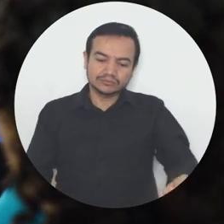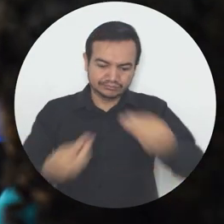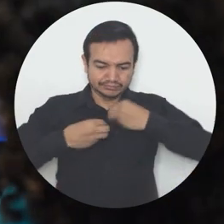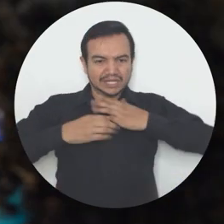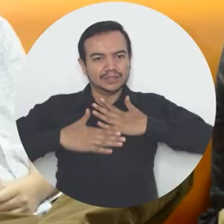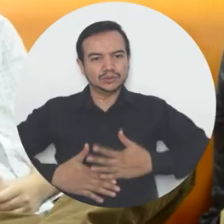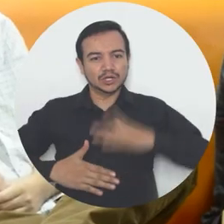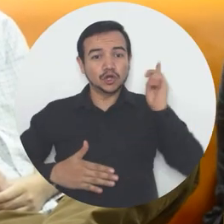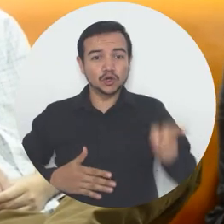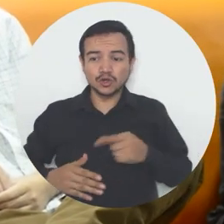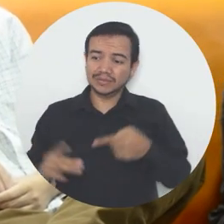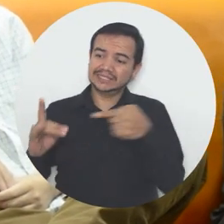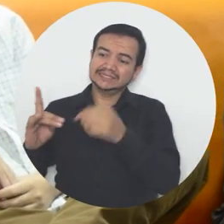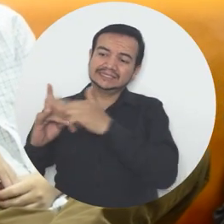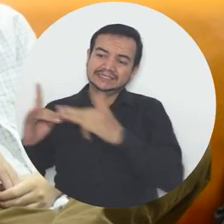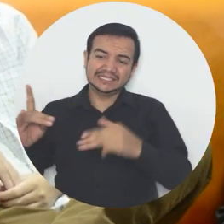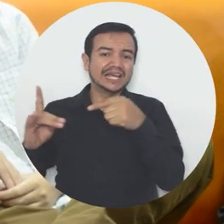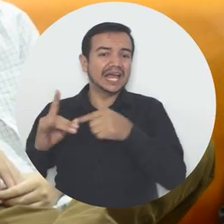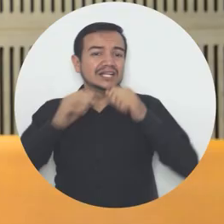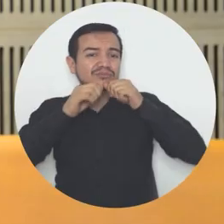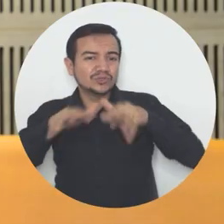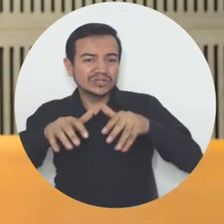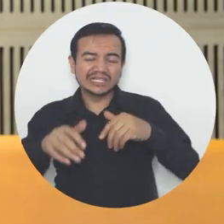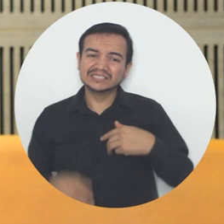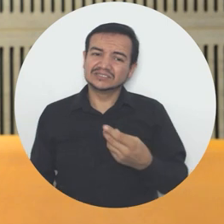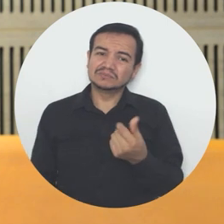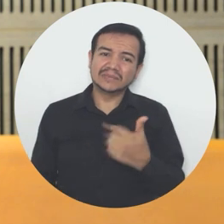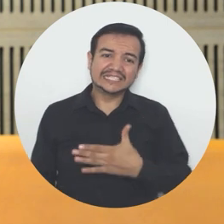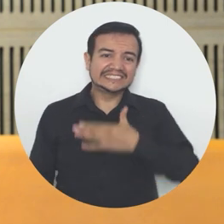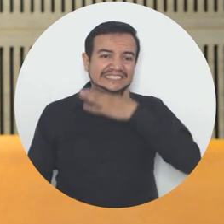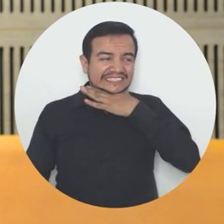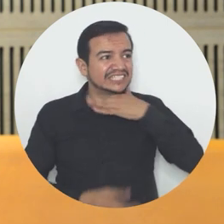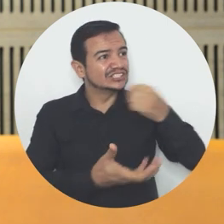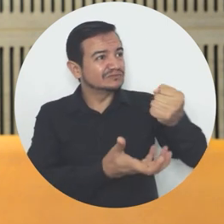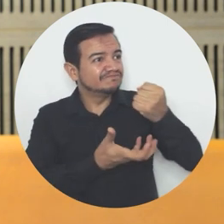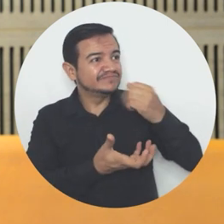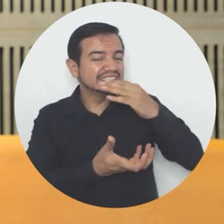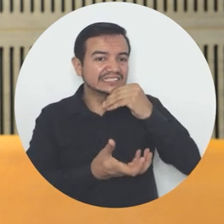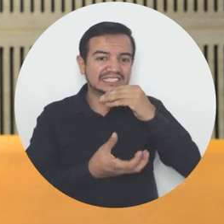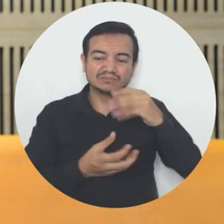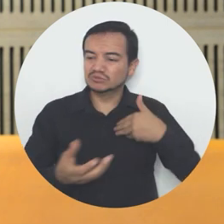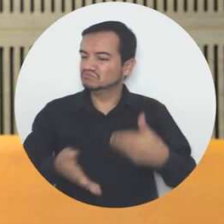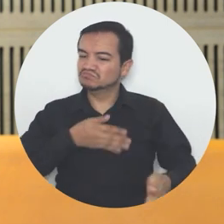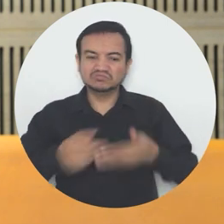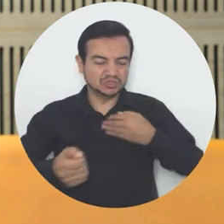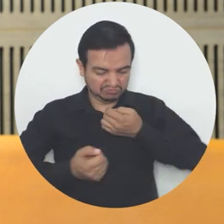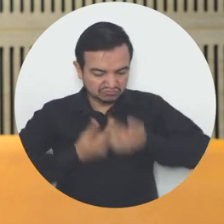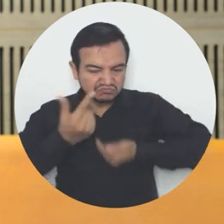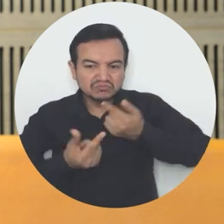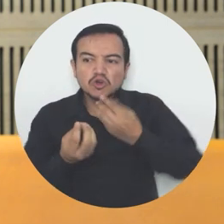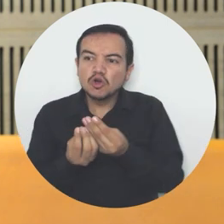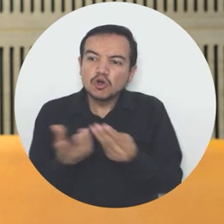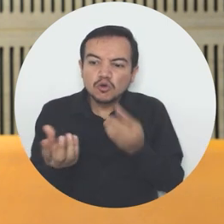y satisfactorio saber que una universidad pública como esta, que tengamos tan escasos recursos, tengamos la posibilidad hoy de decir que